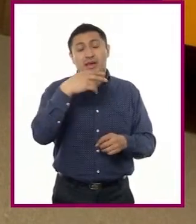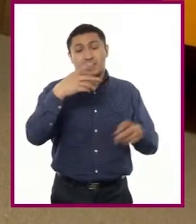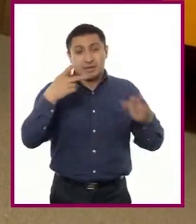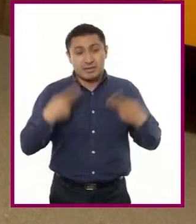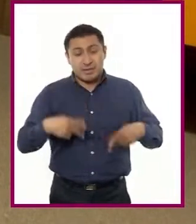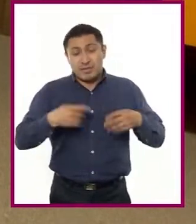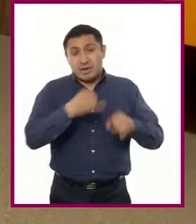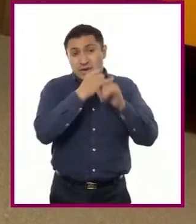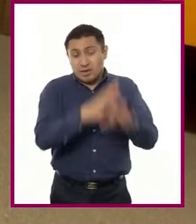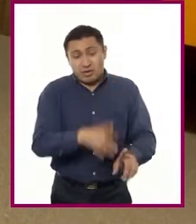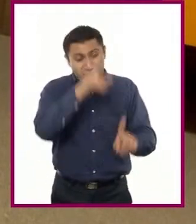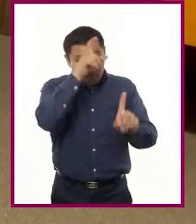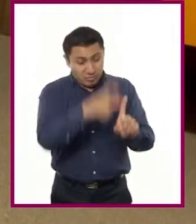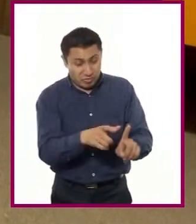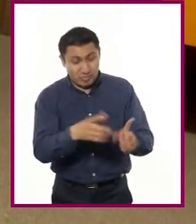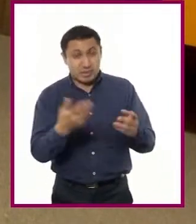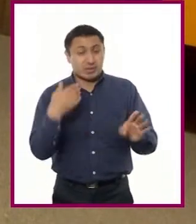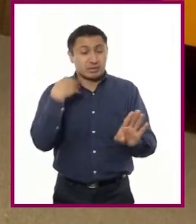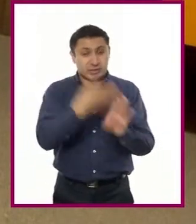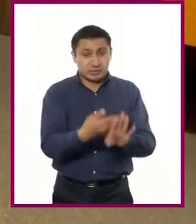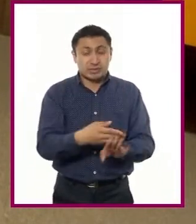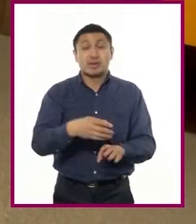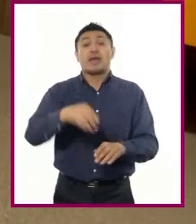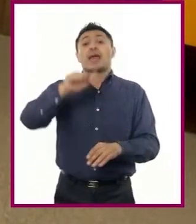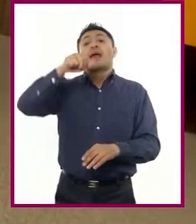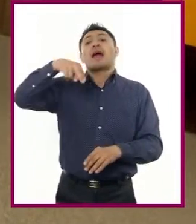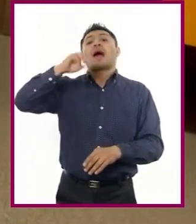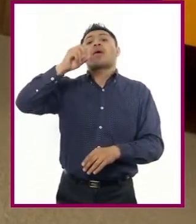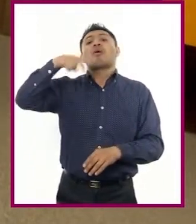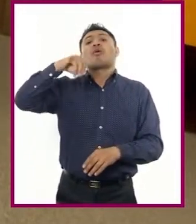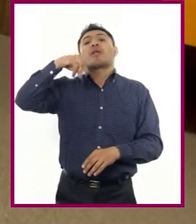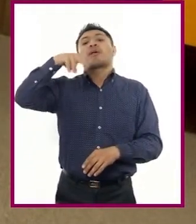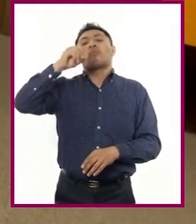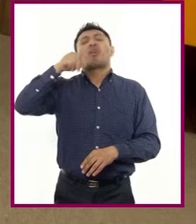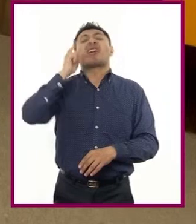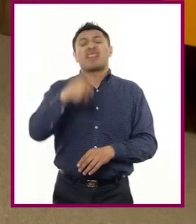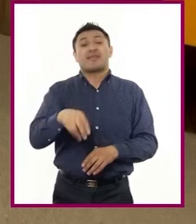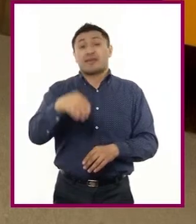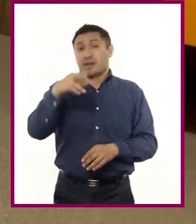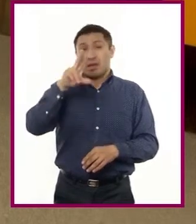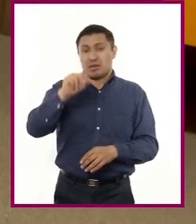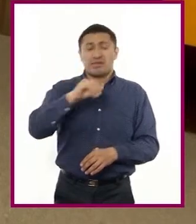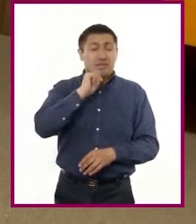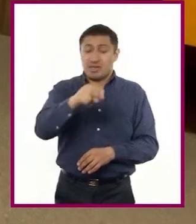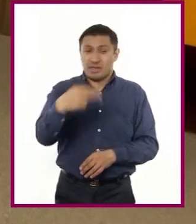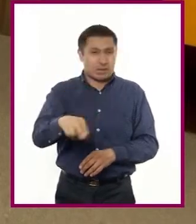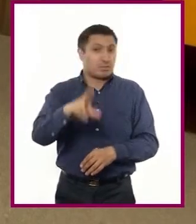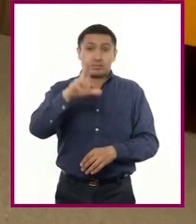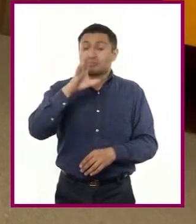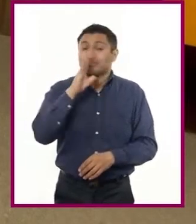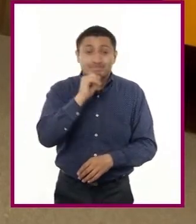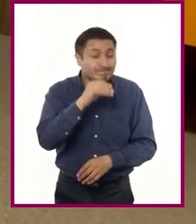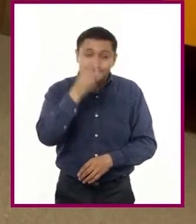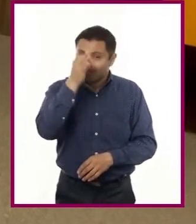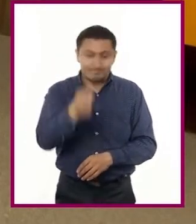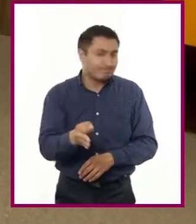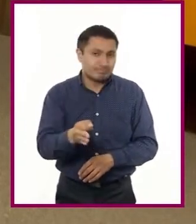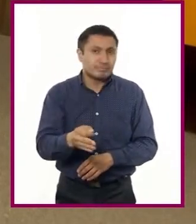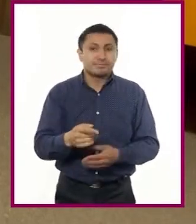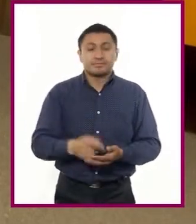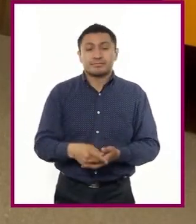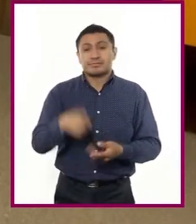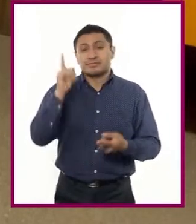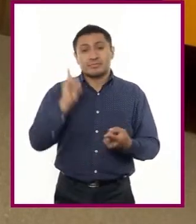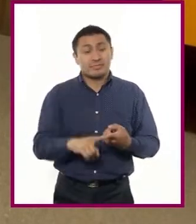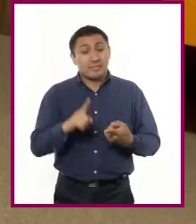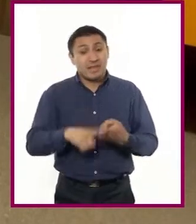Debo decirte que las denuncias anónimas no pueden proceder. La Secretaría de la Función Pública es quien determina si es viable o